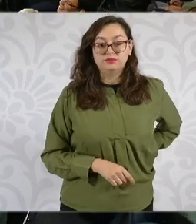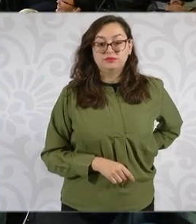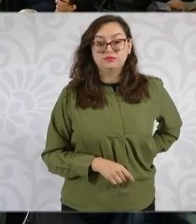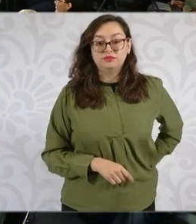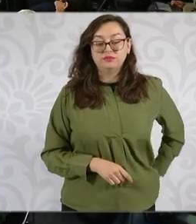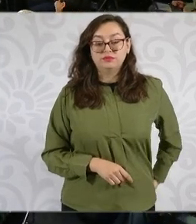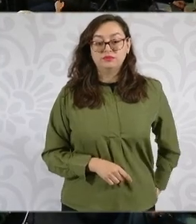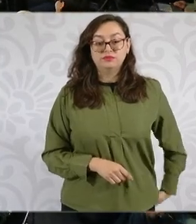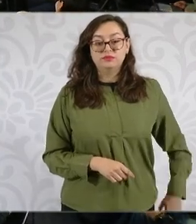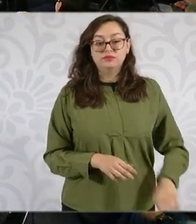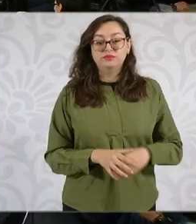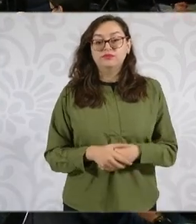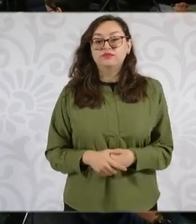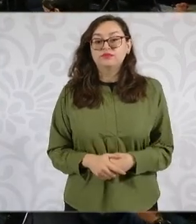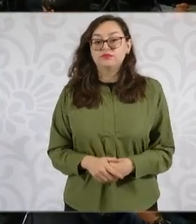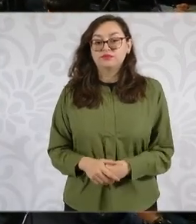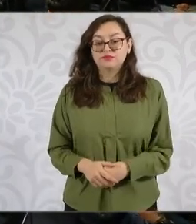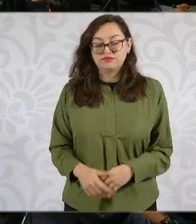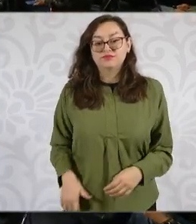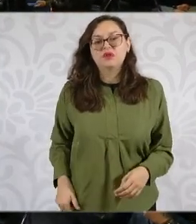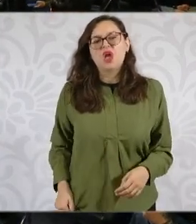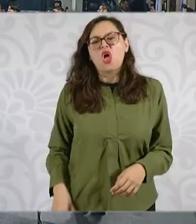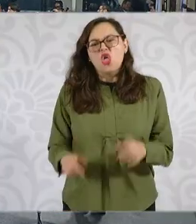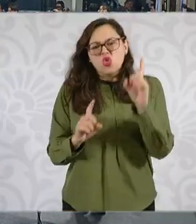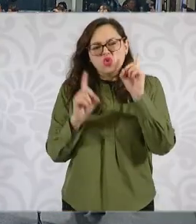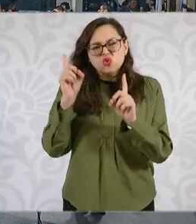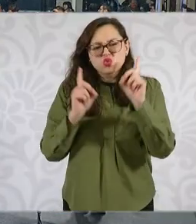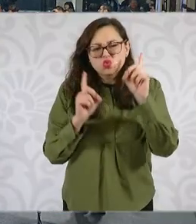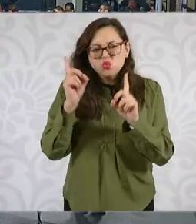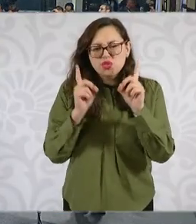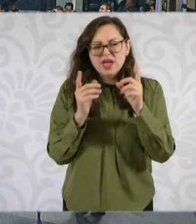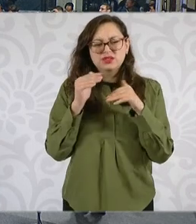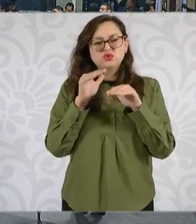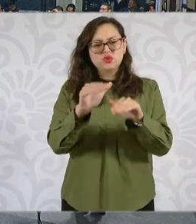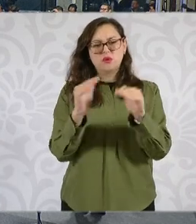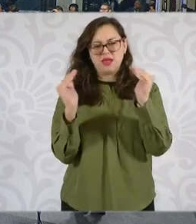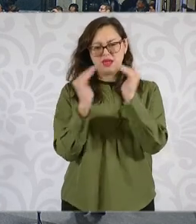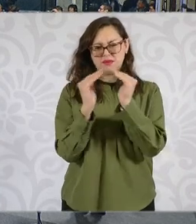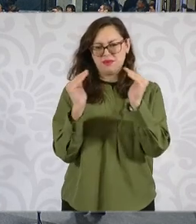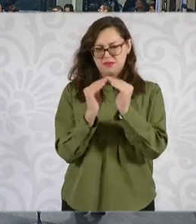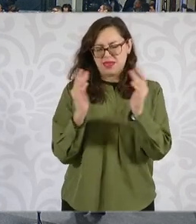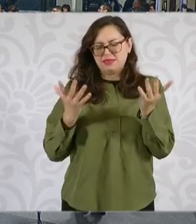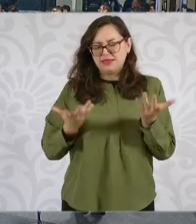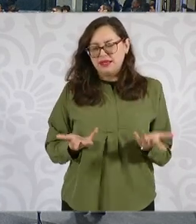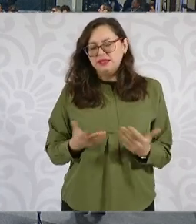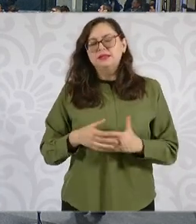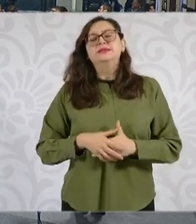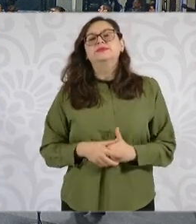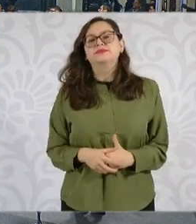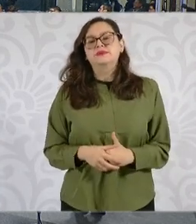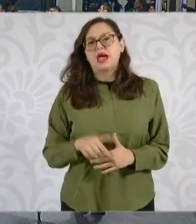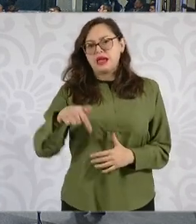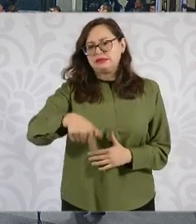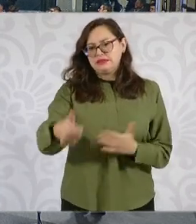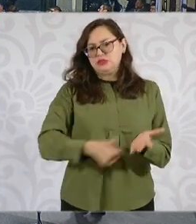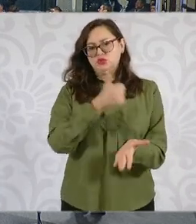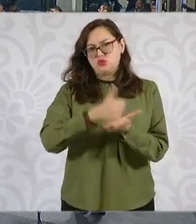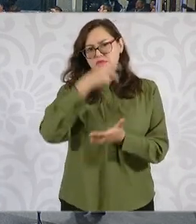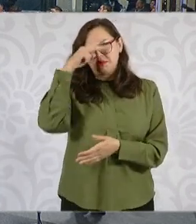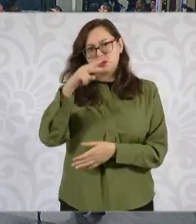Sí, son algunas dudas acerca del tema de vivienda. Usted conoce perfectamente en la Ciudad de México